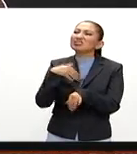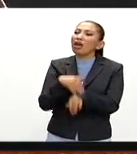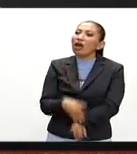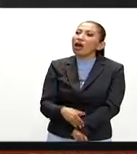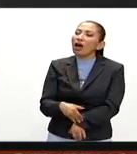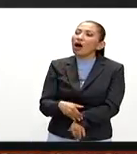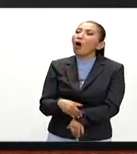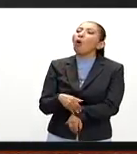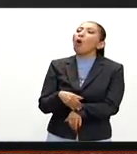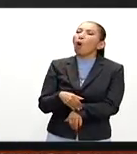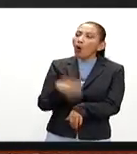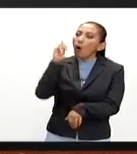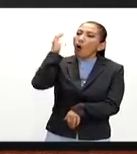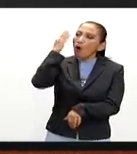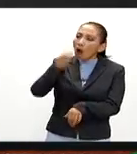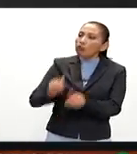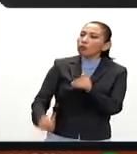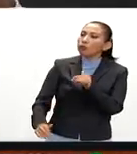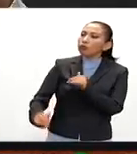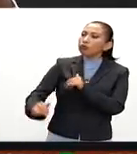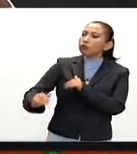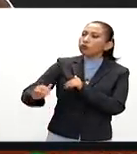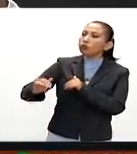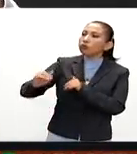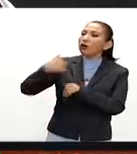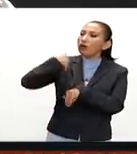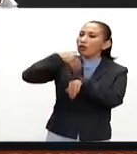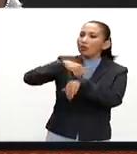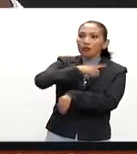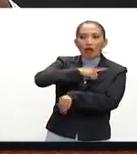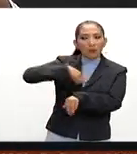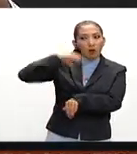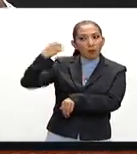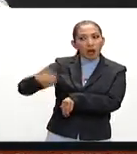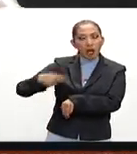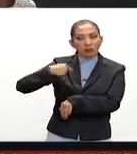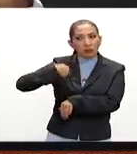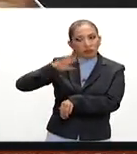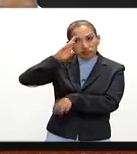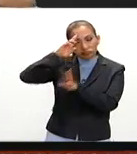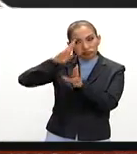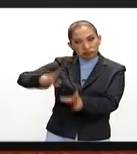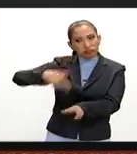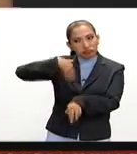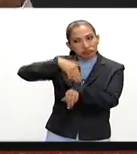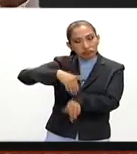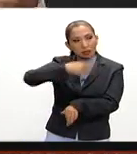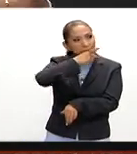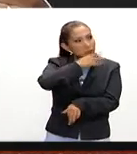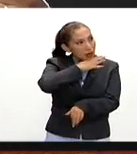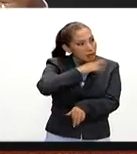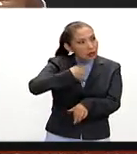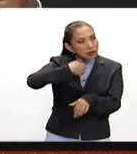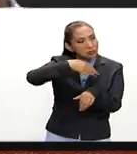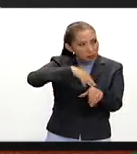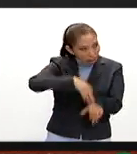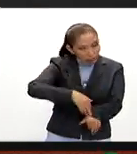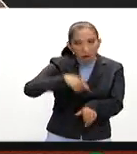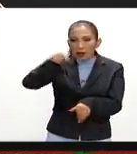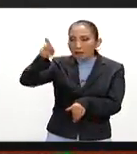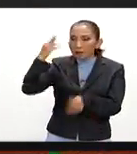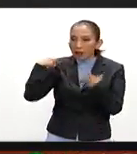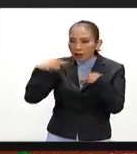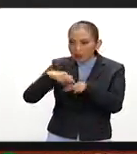sepa y vaya creciendo como les decía con ellos cumplo tengo la obligación de cumplir cumplir lo que me dice mi papá cumplir lo que me dice mi maestro